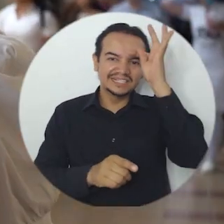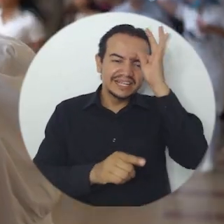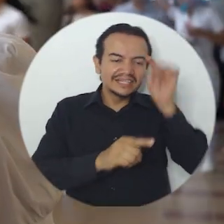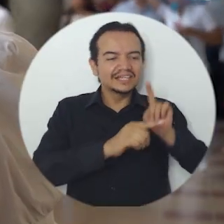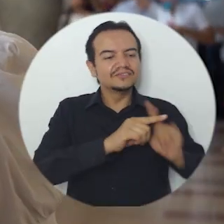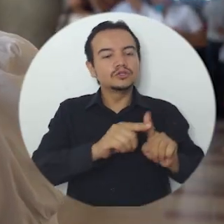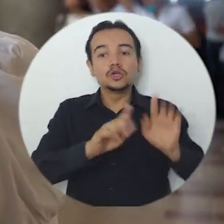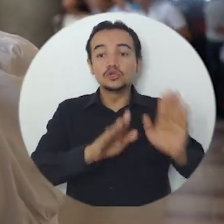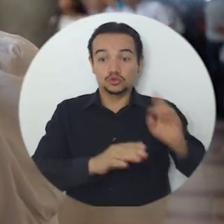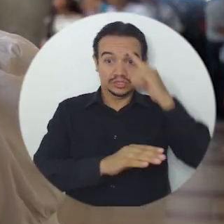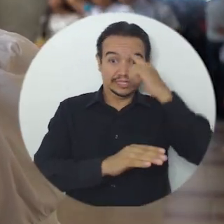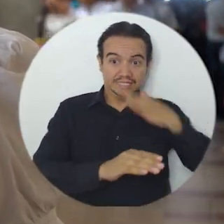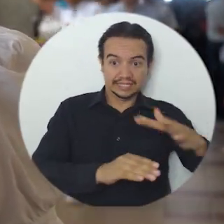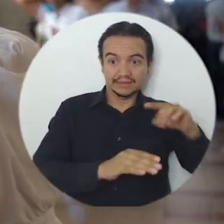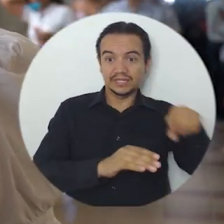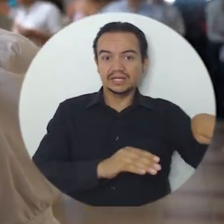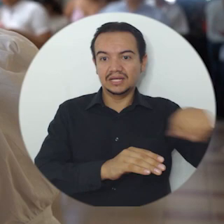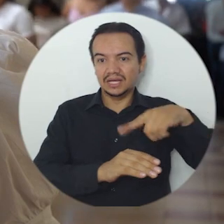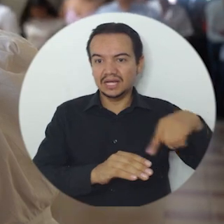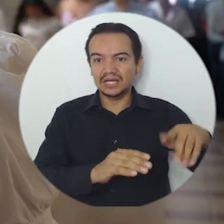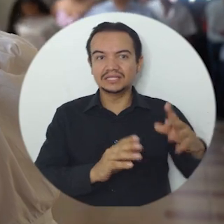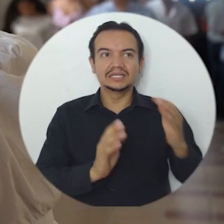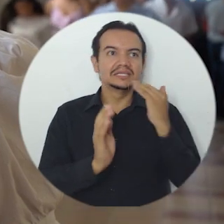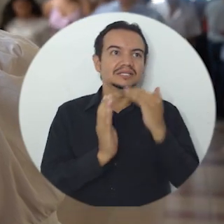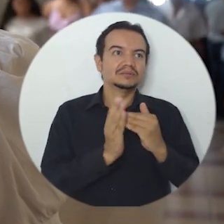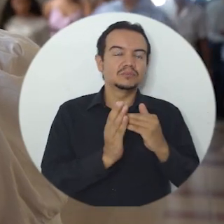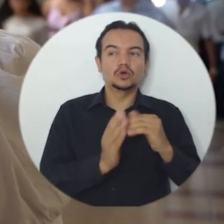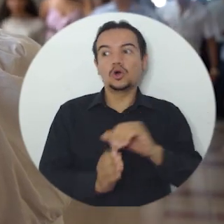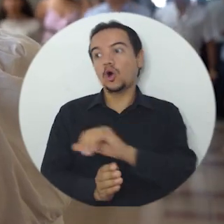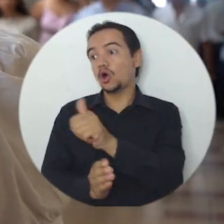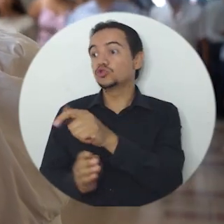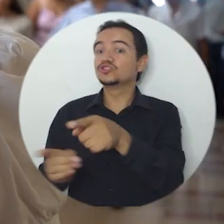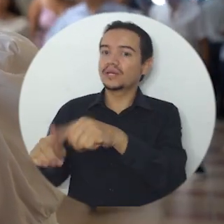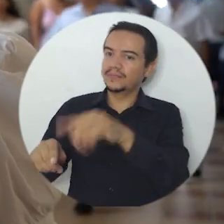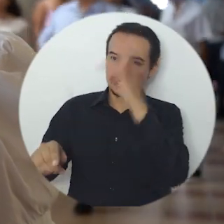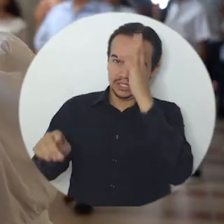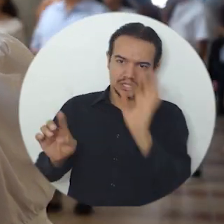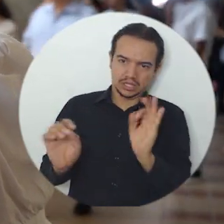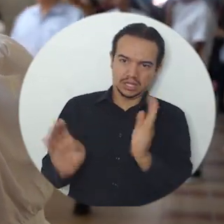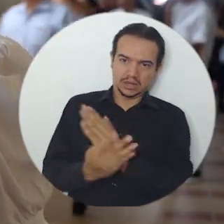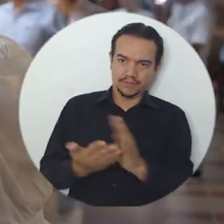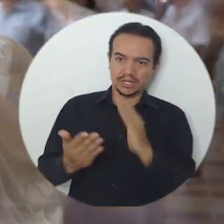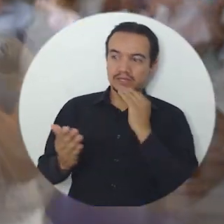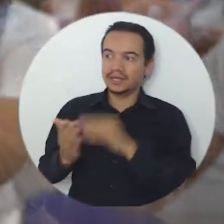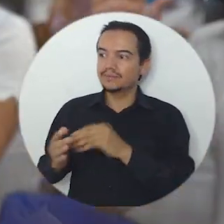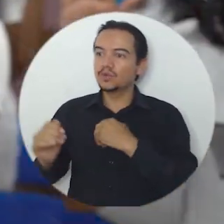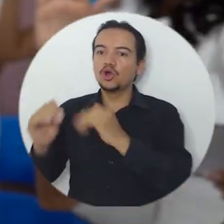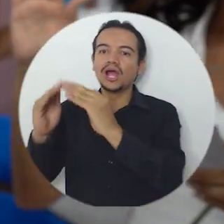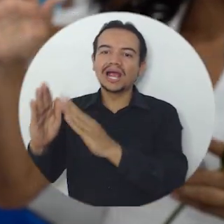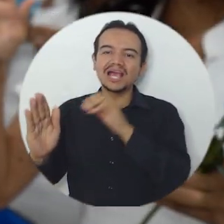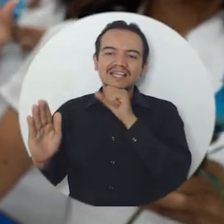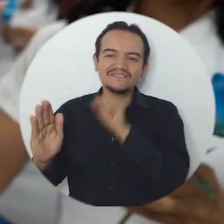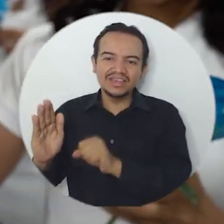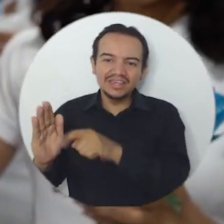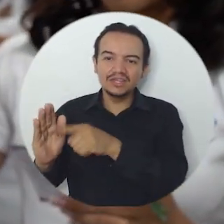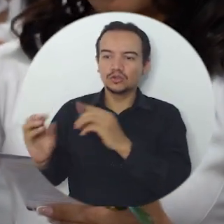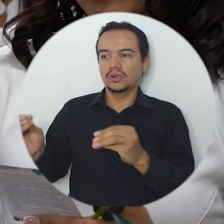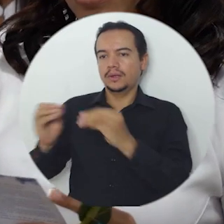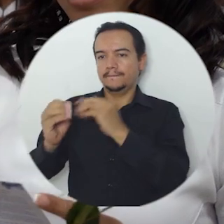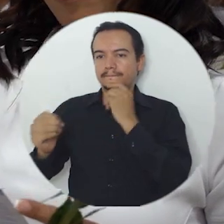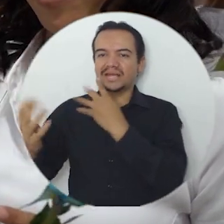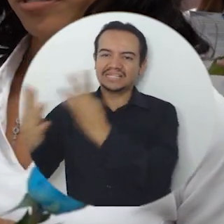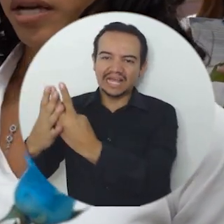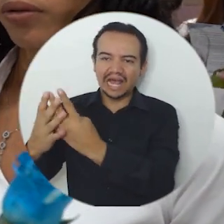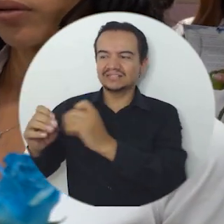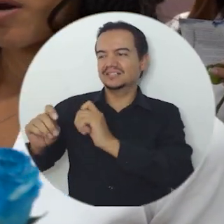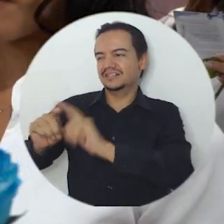hospitales de Santa Marta, y en escenarios no clínicos como en la cárcel, el asilo, en diferentes instituciones de